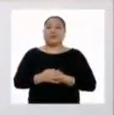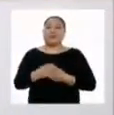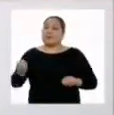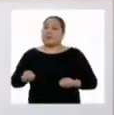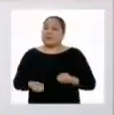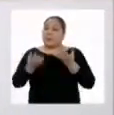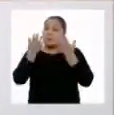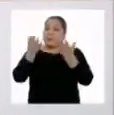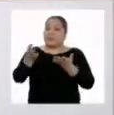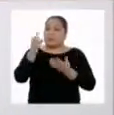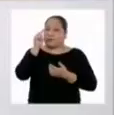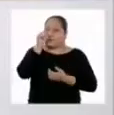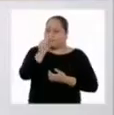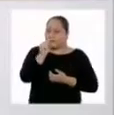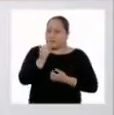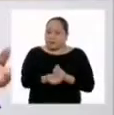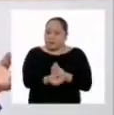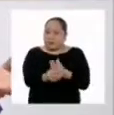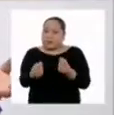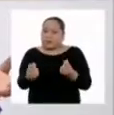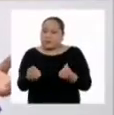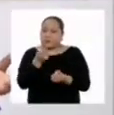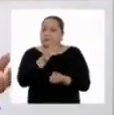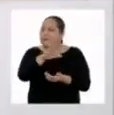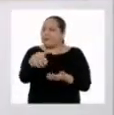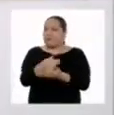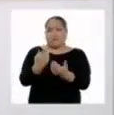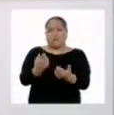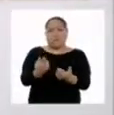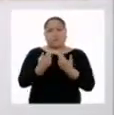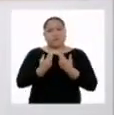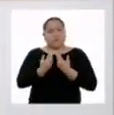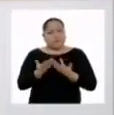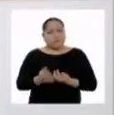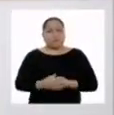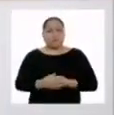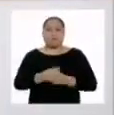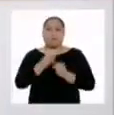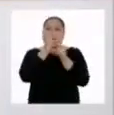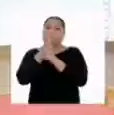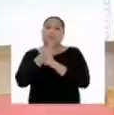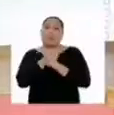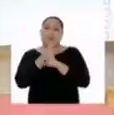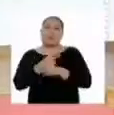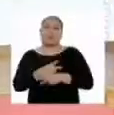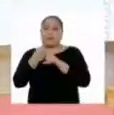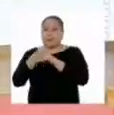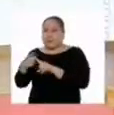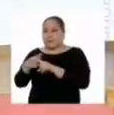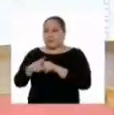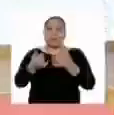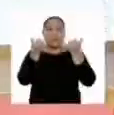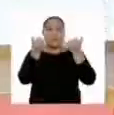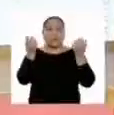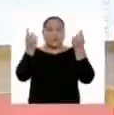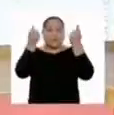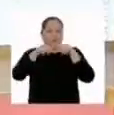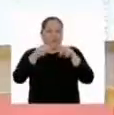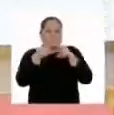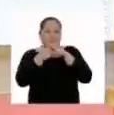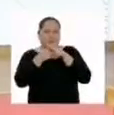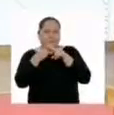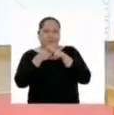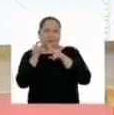Devolvámosle un poquito a la tierra por todo lo que nos obsequia y cuidemos nuestra diversidad. Ahora nos vamos a una pausa